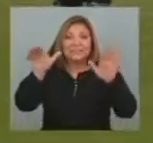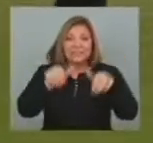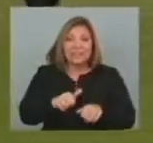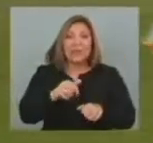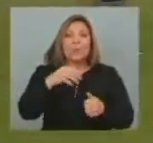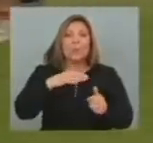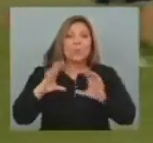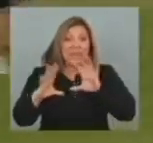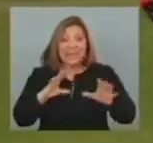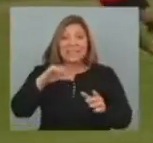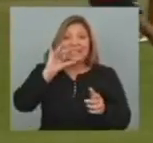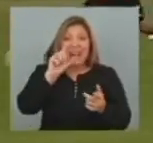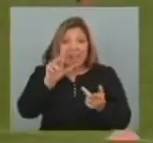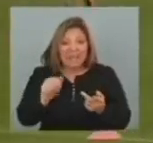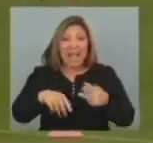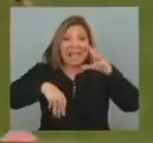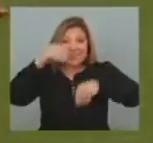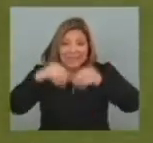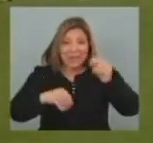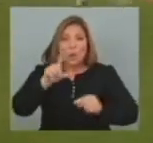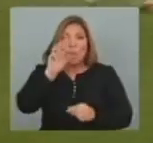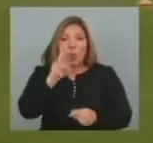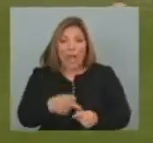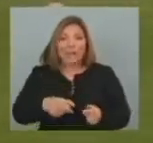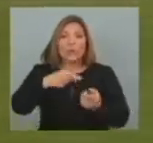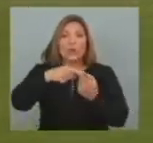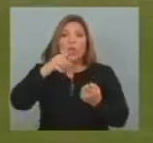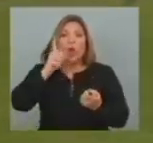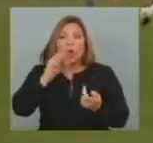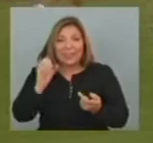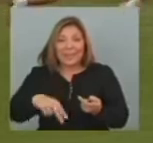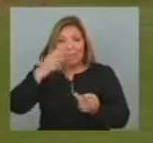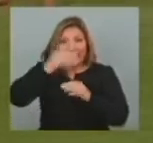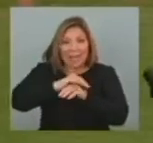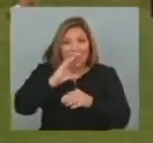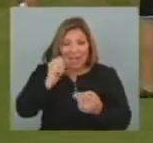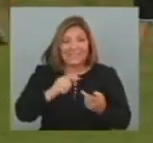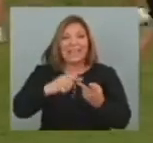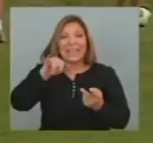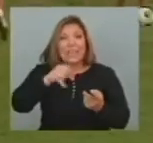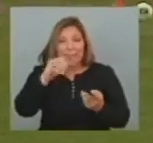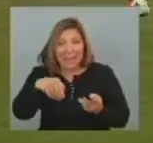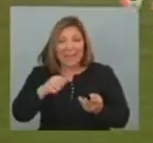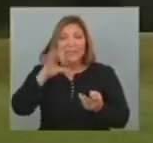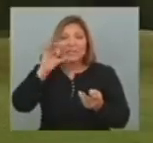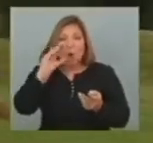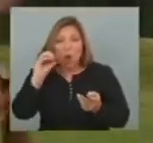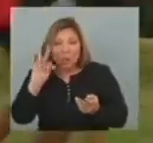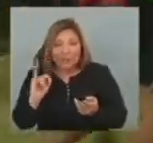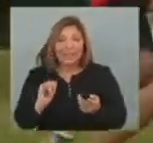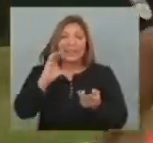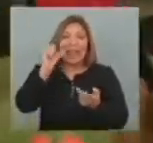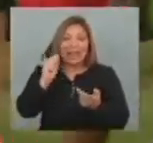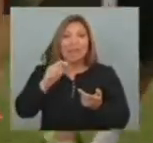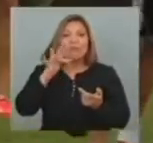Fernando Muslera Martín Silva Juan Castillo Diego Lugano Godín El pelado Cáceres José María Jiménez Andrés Escoti Matías Aguirre Garay